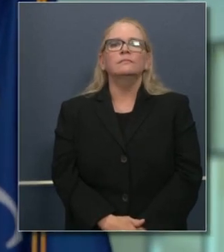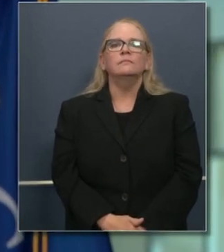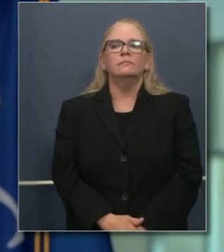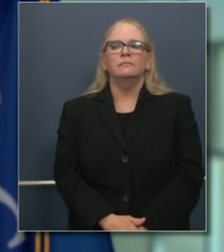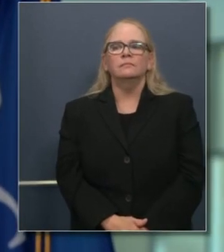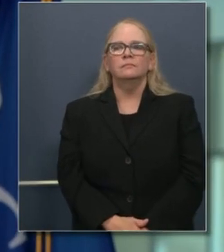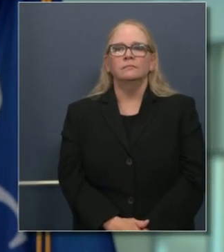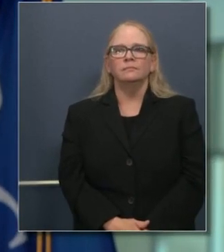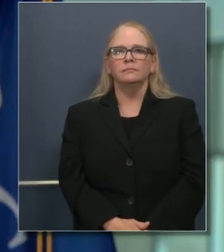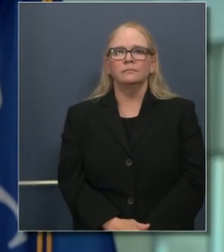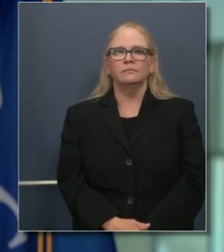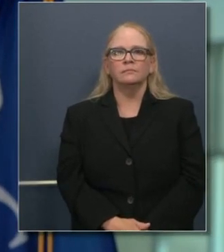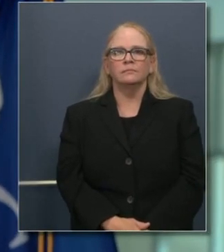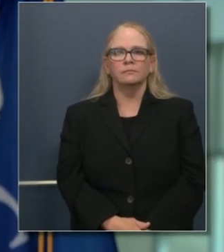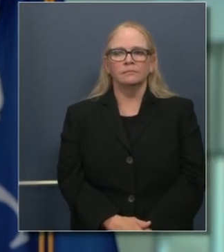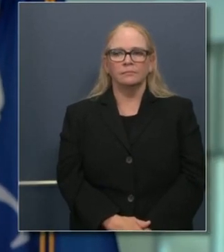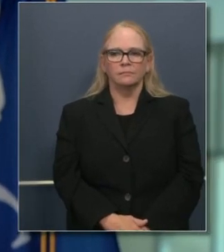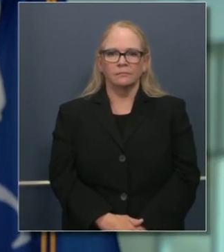Siguiente pregunta.